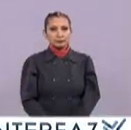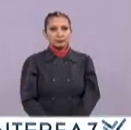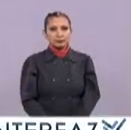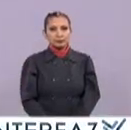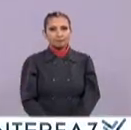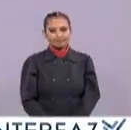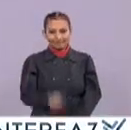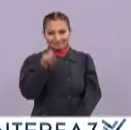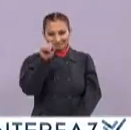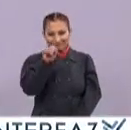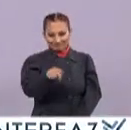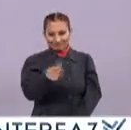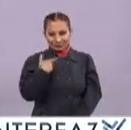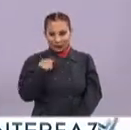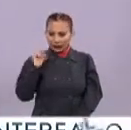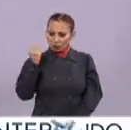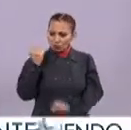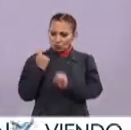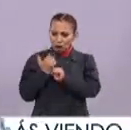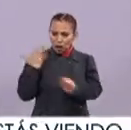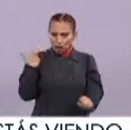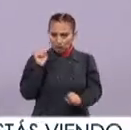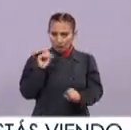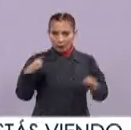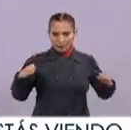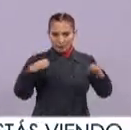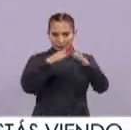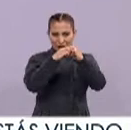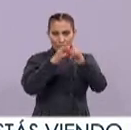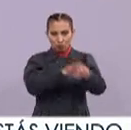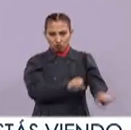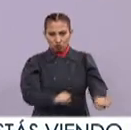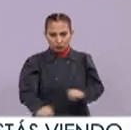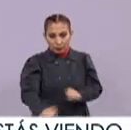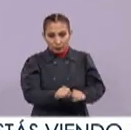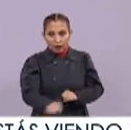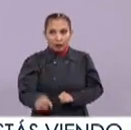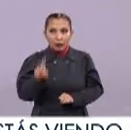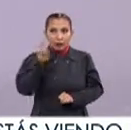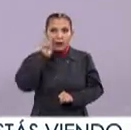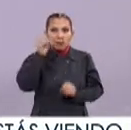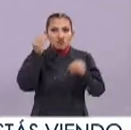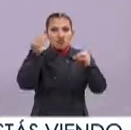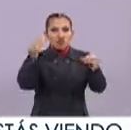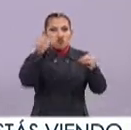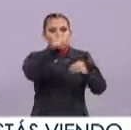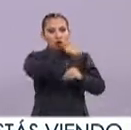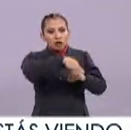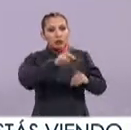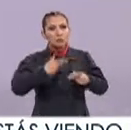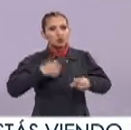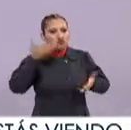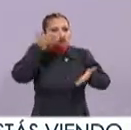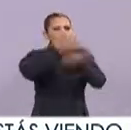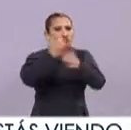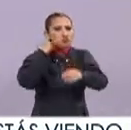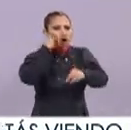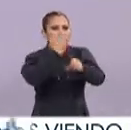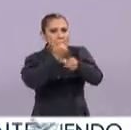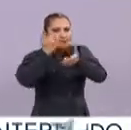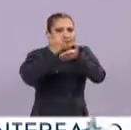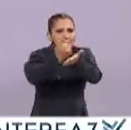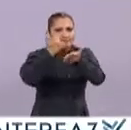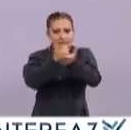Bueno, precisamente hace un año durante la emergencia por los sismos Se vieron muchos, muchos voluntarios Entre ellos, por